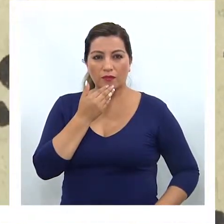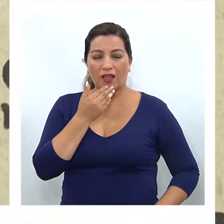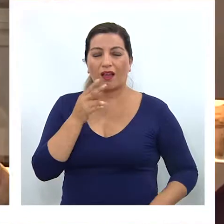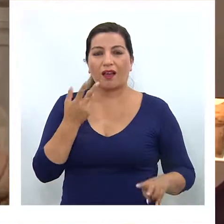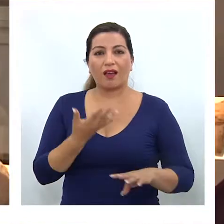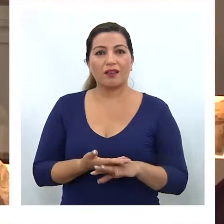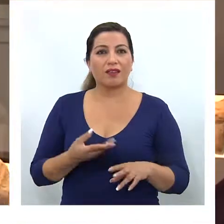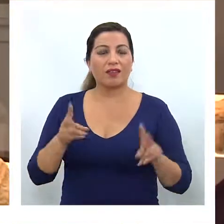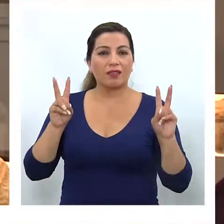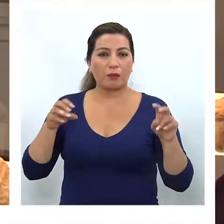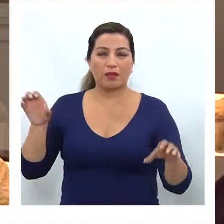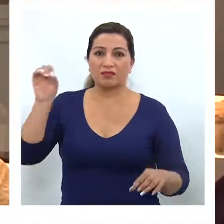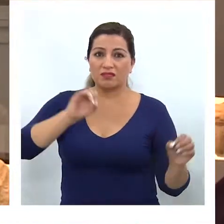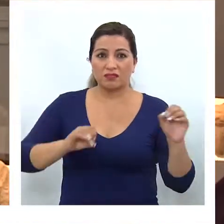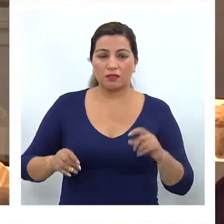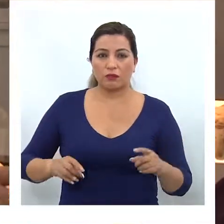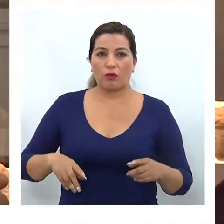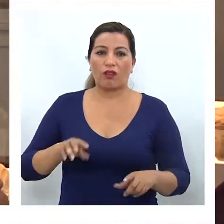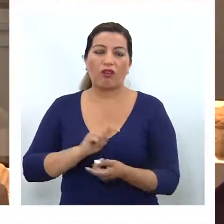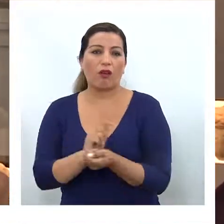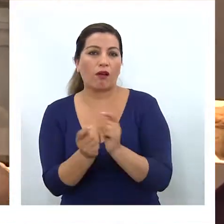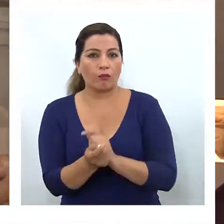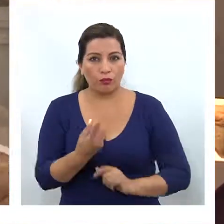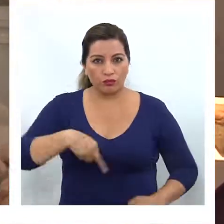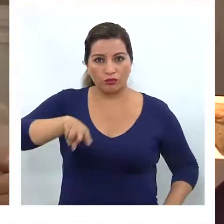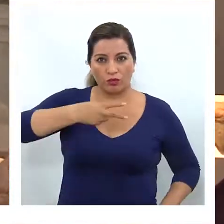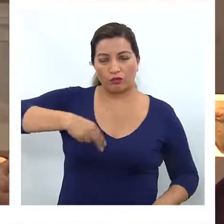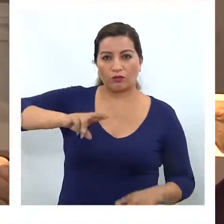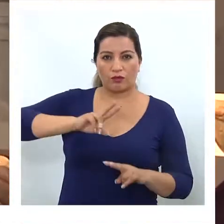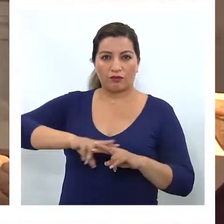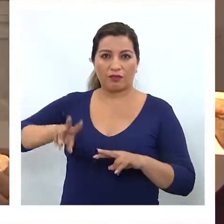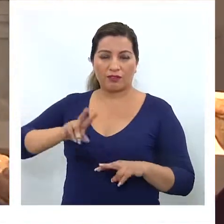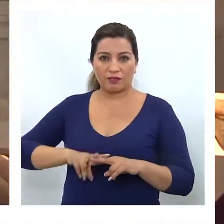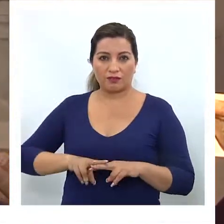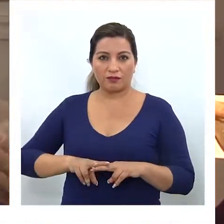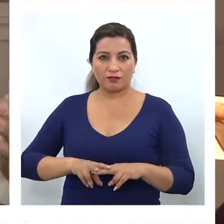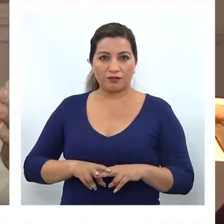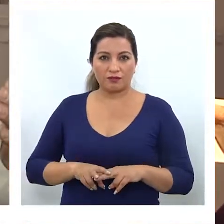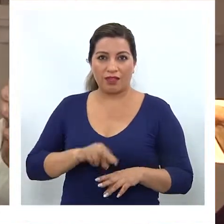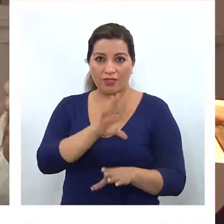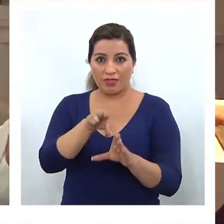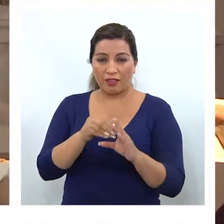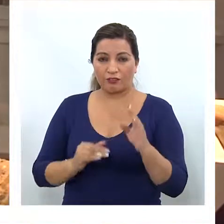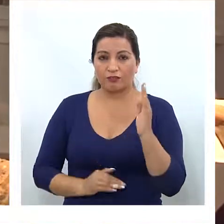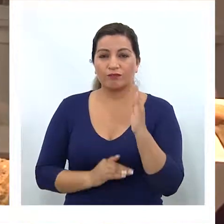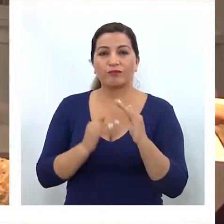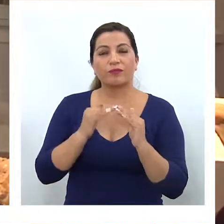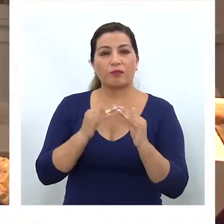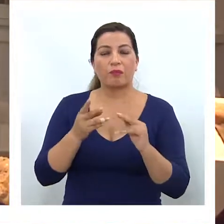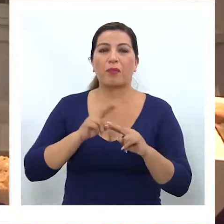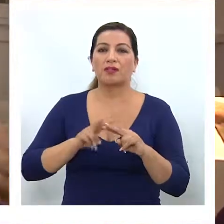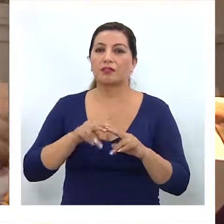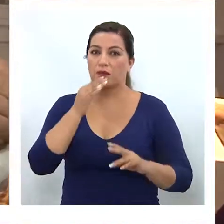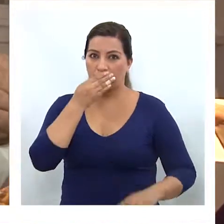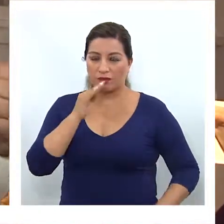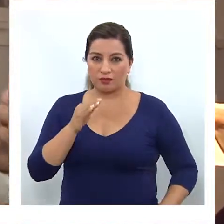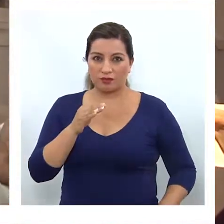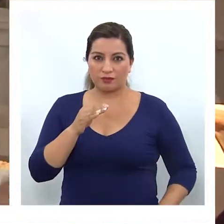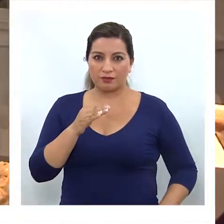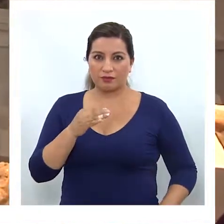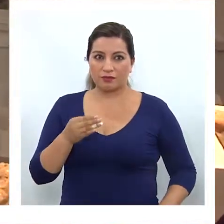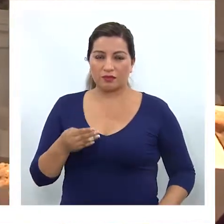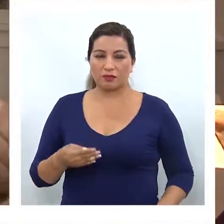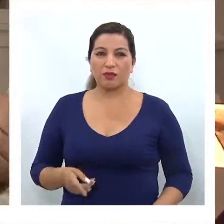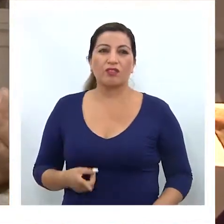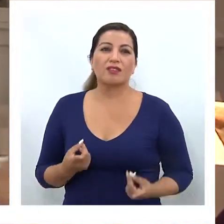tiene bastante de ciencia, porque cada cambio que nosotros podamos ir realizando dentro del edificio es